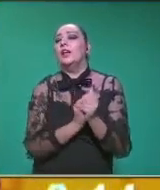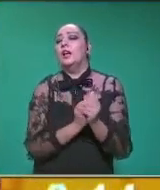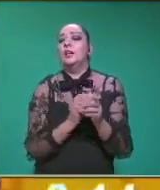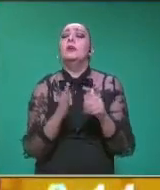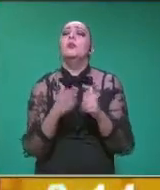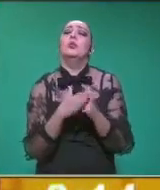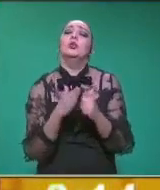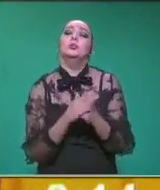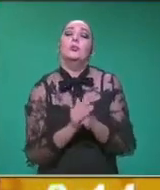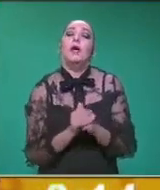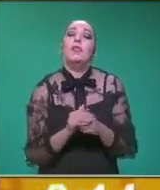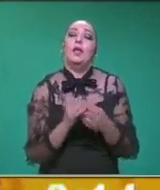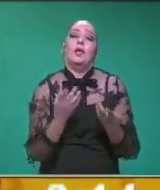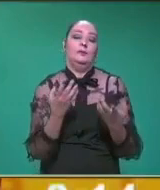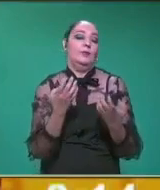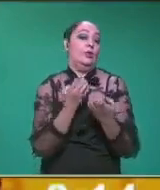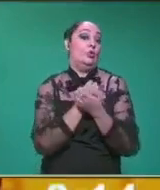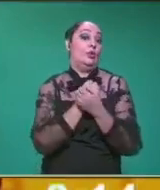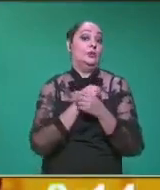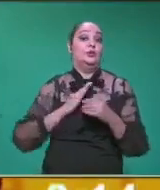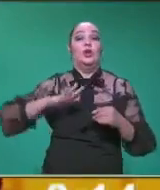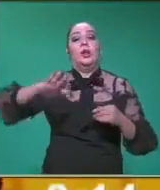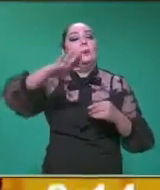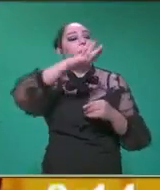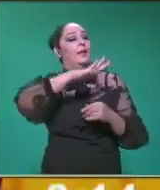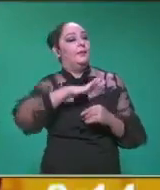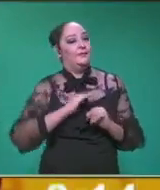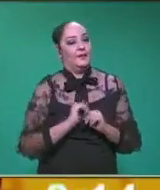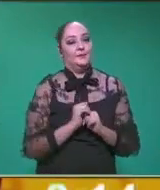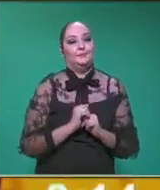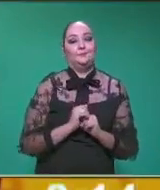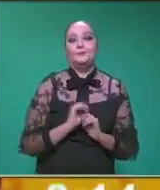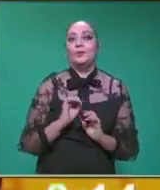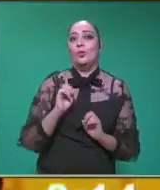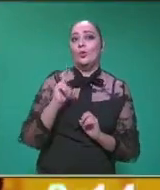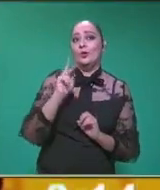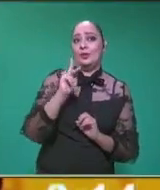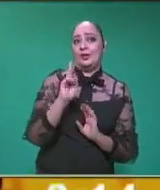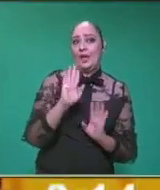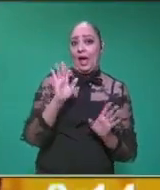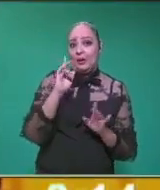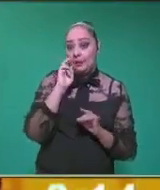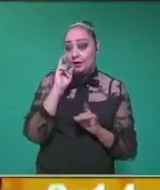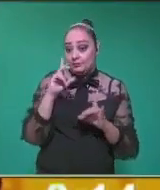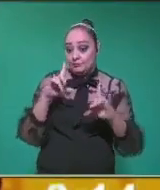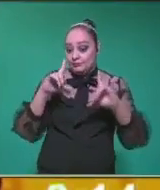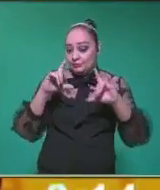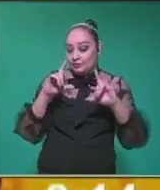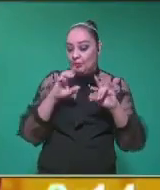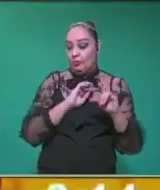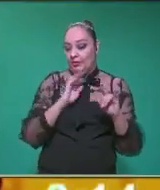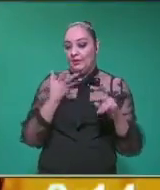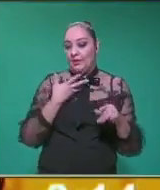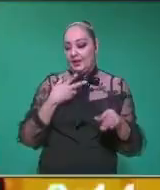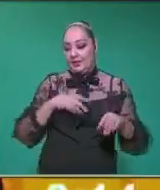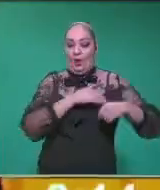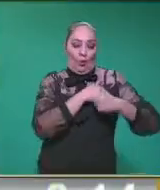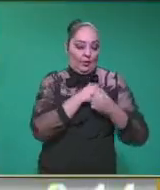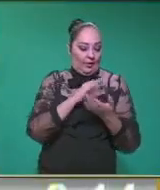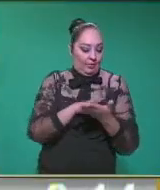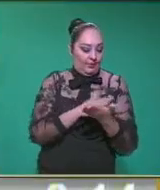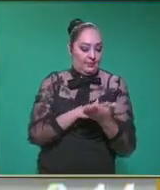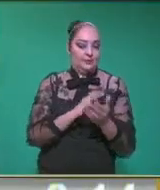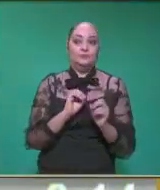La clase que sigue... De educación ambiental. Educación ambiental. Ahí está, entonces, para que le tomen una captura y lo puedan tener ahí en su cuaderno.